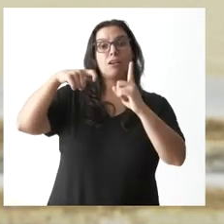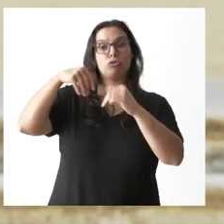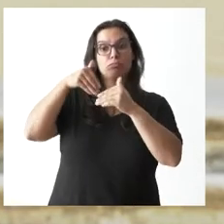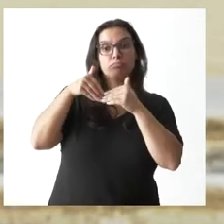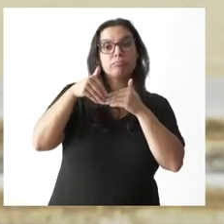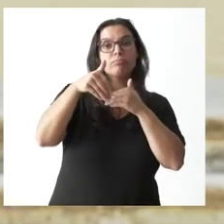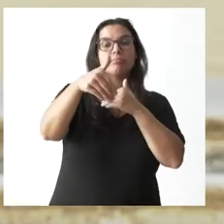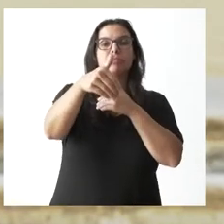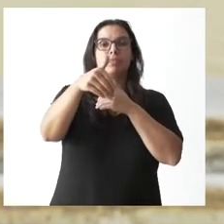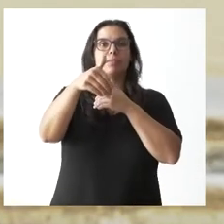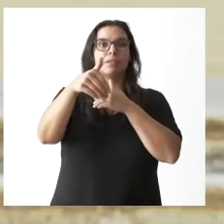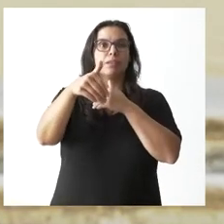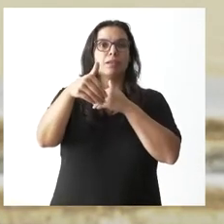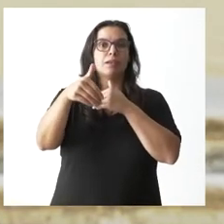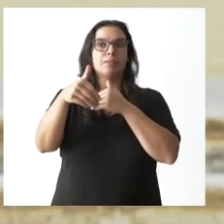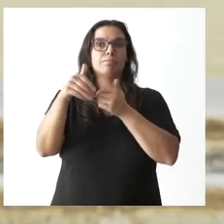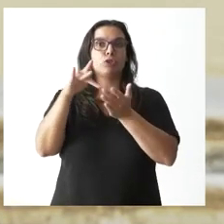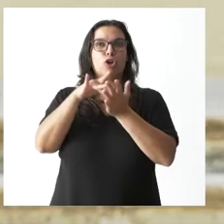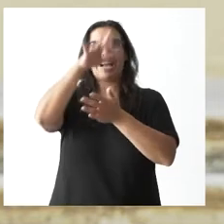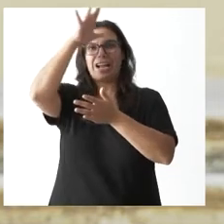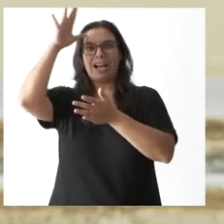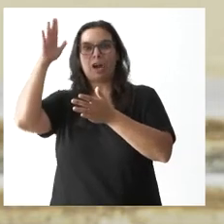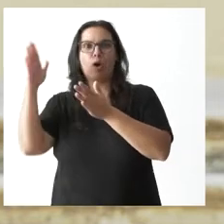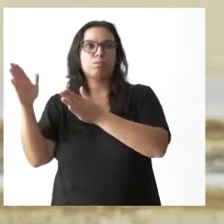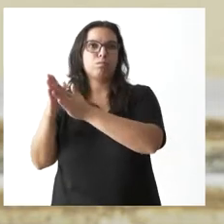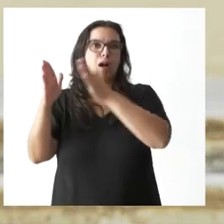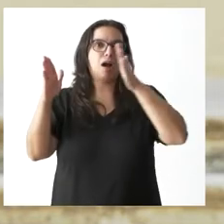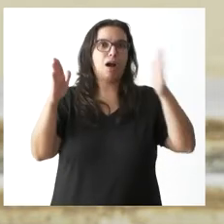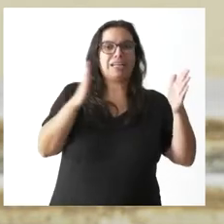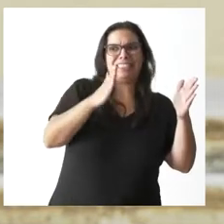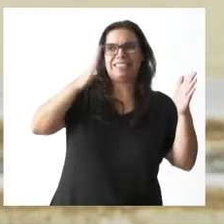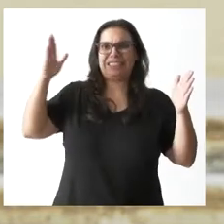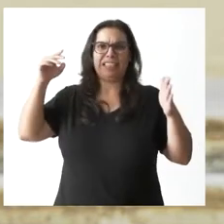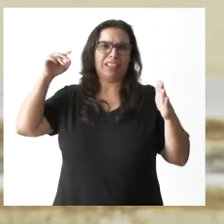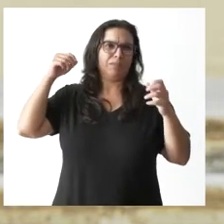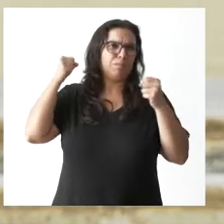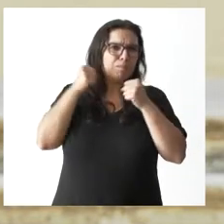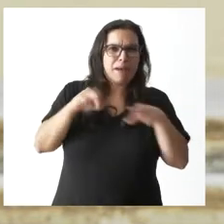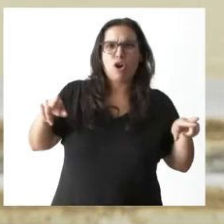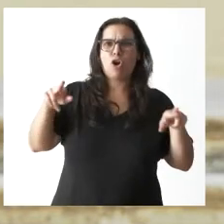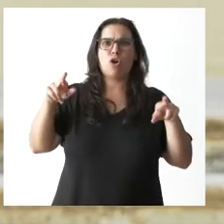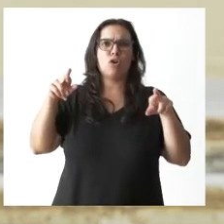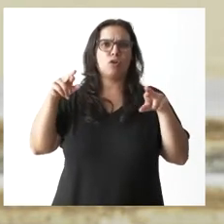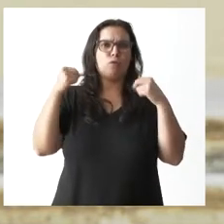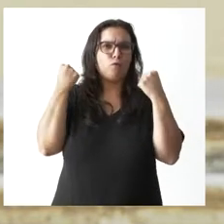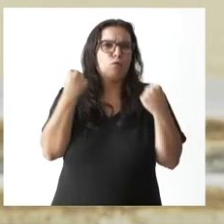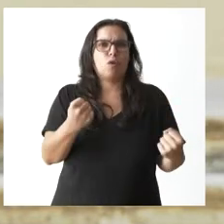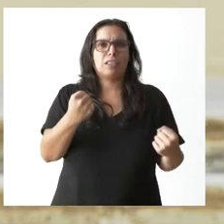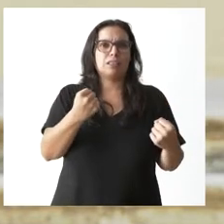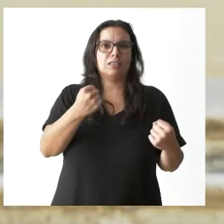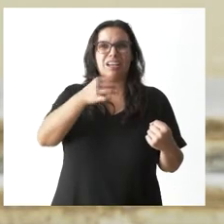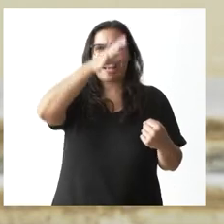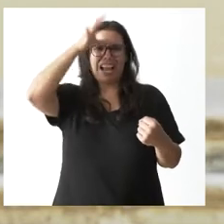produciendo con anterioridad, con posterioridad, con más intensidad, con más extensión. Esas olas de calor,